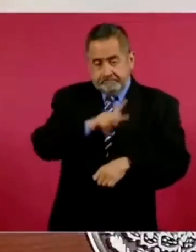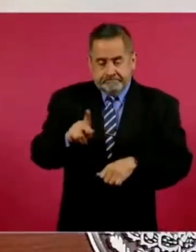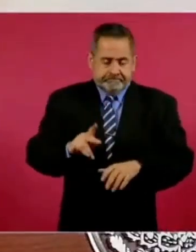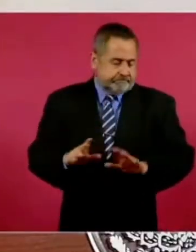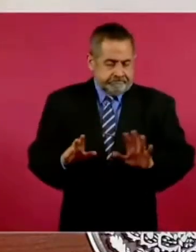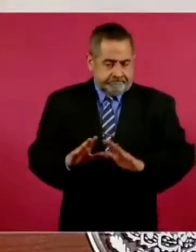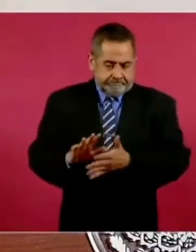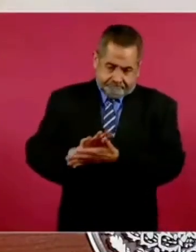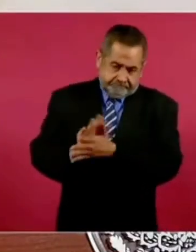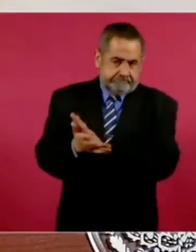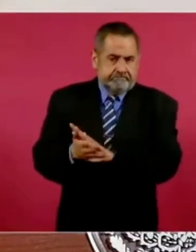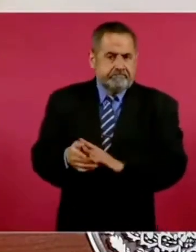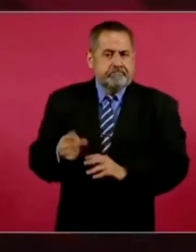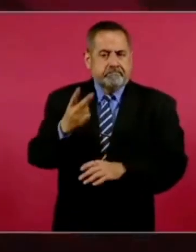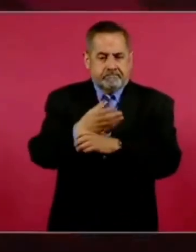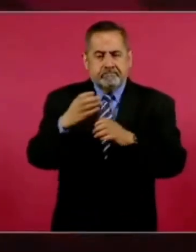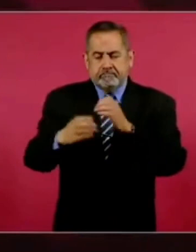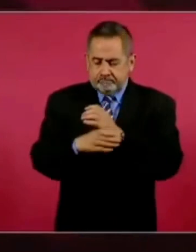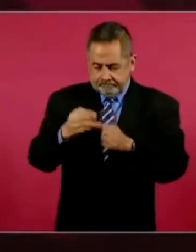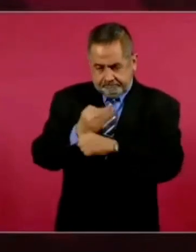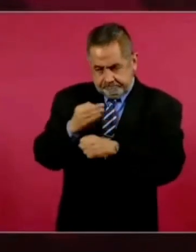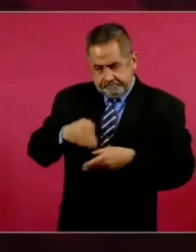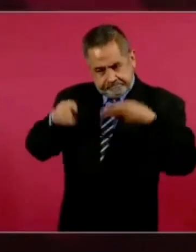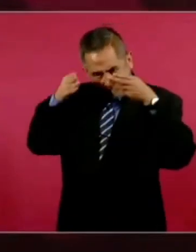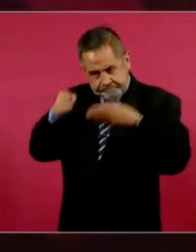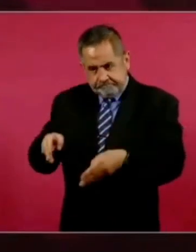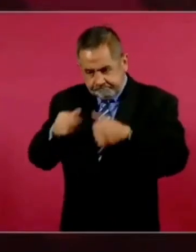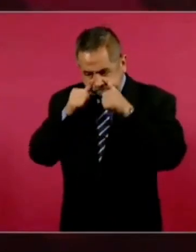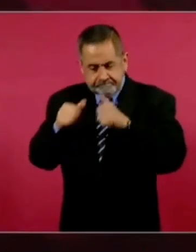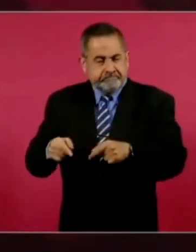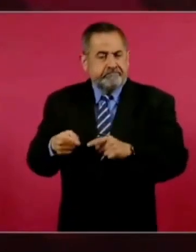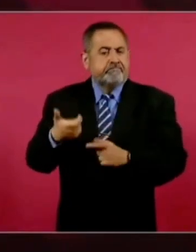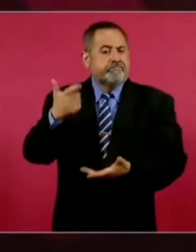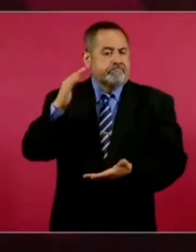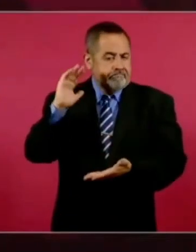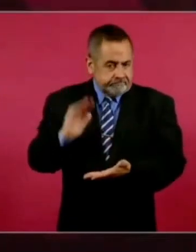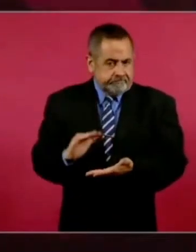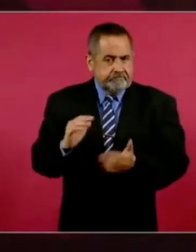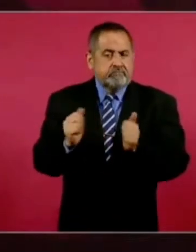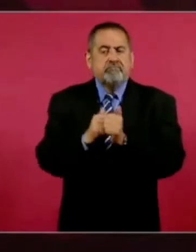Son las dos cosas que estamos buscando evitar.